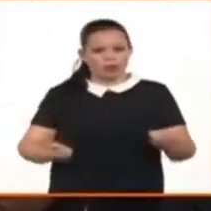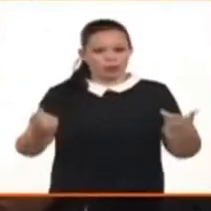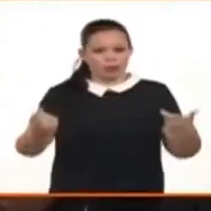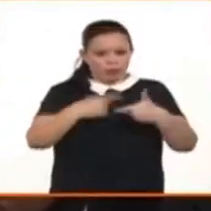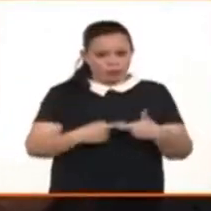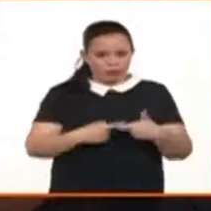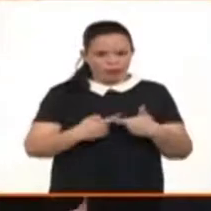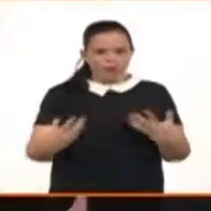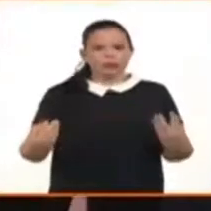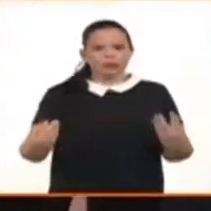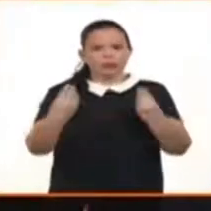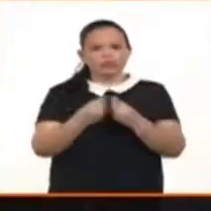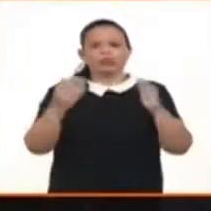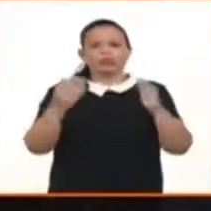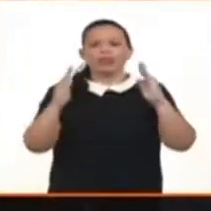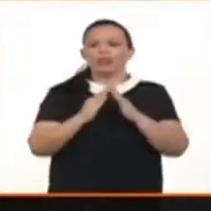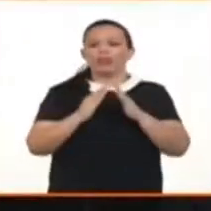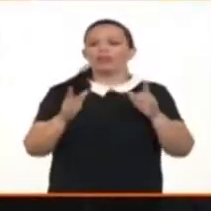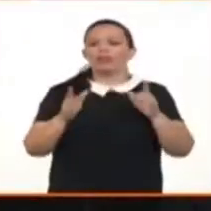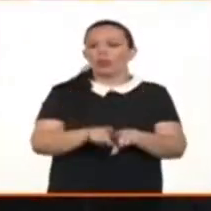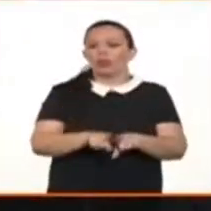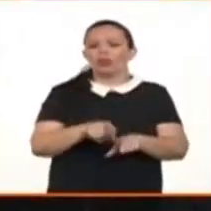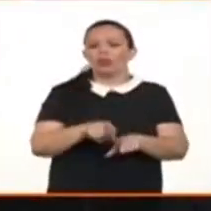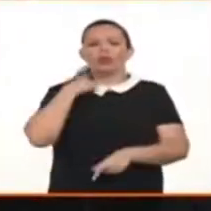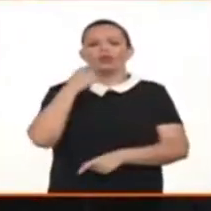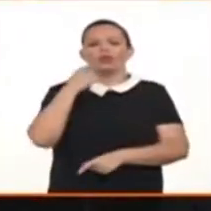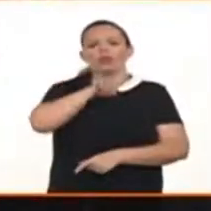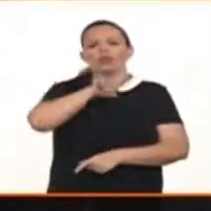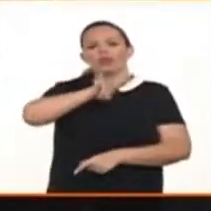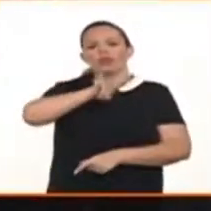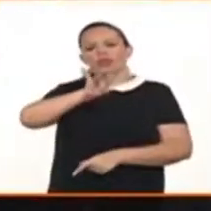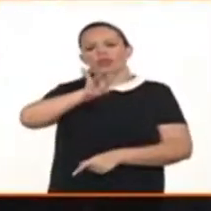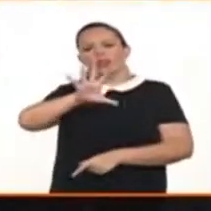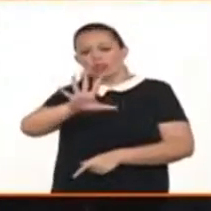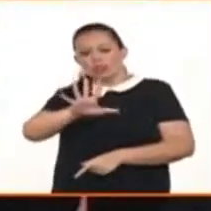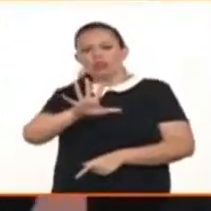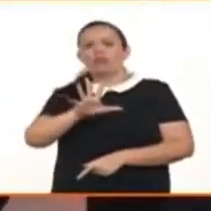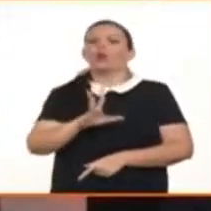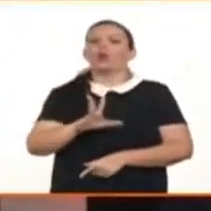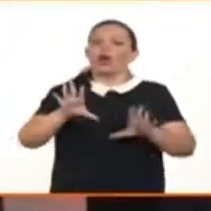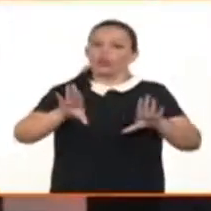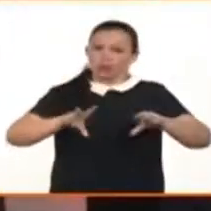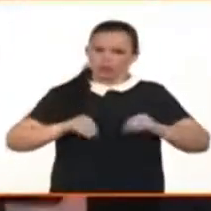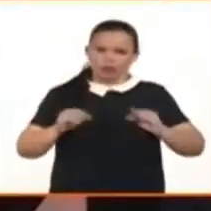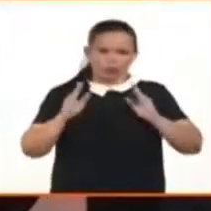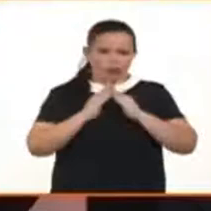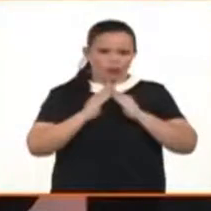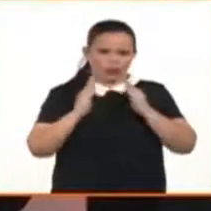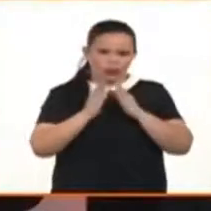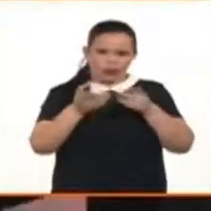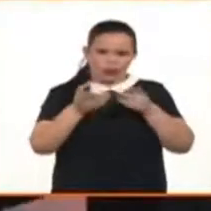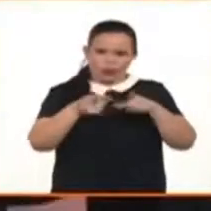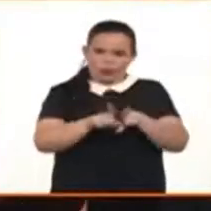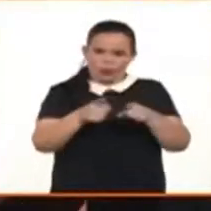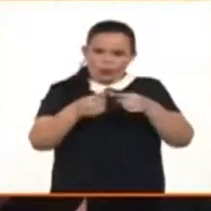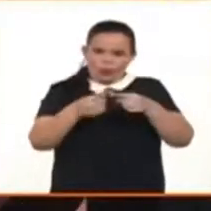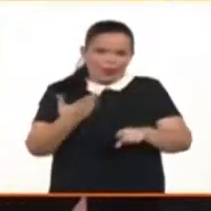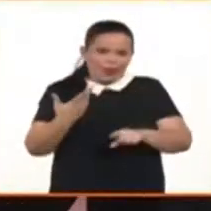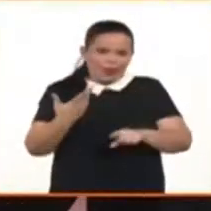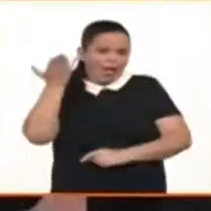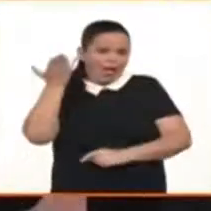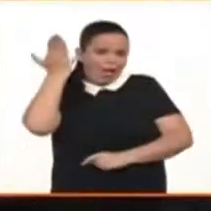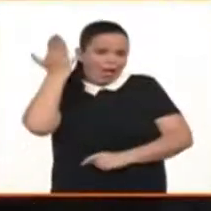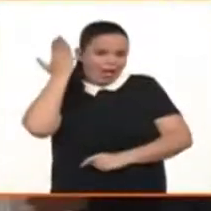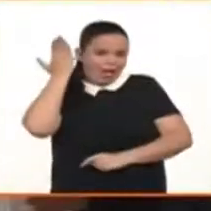del 75 le dio una magnitud especial a la unión de hecho afectiva. Pero para su momento histórico, para que tuviera